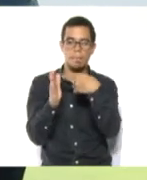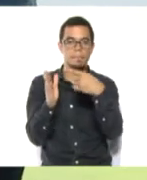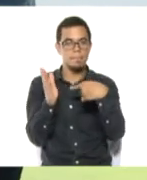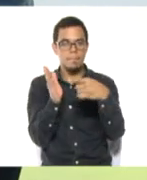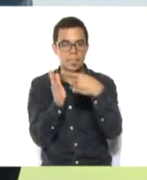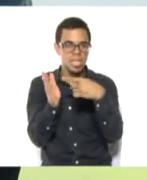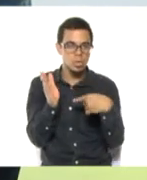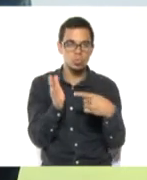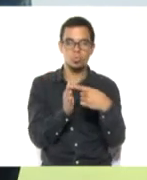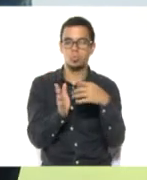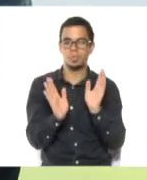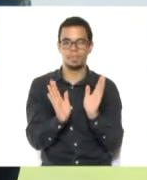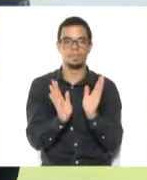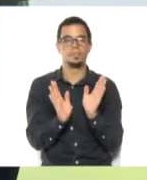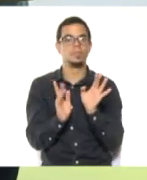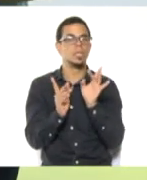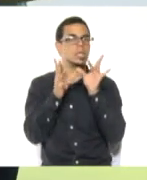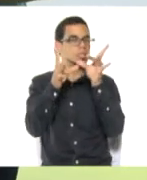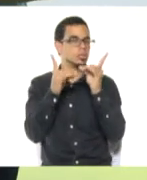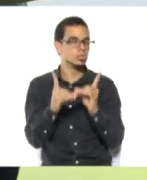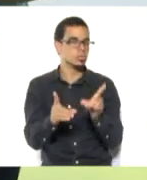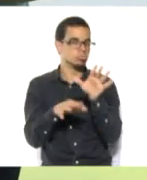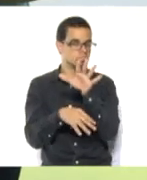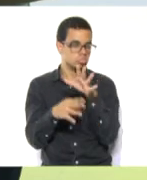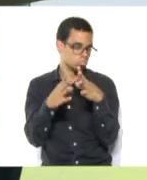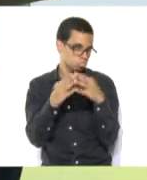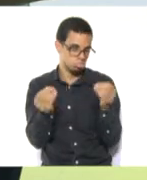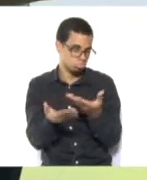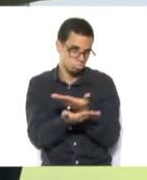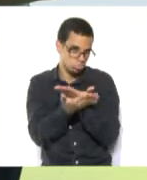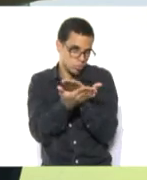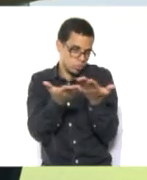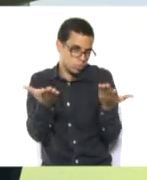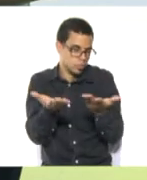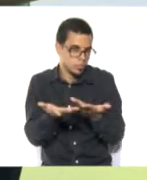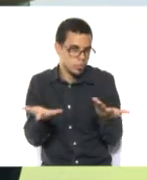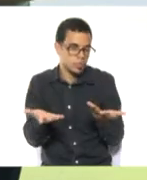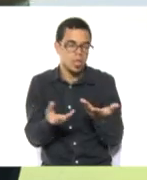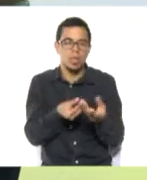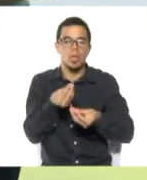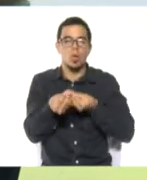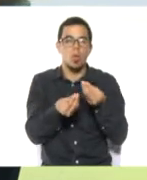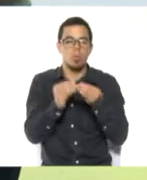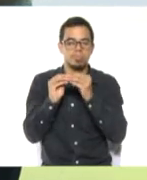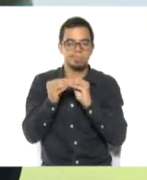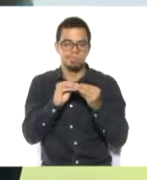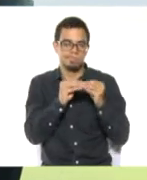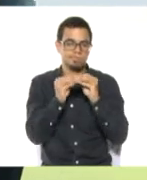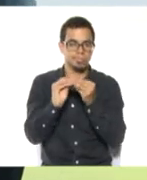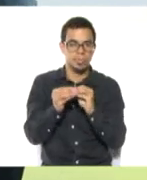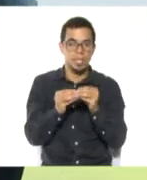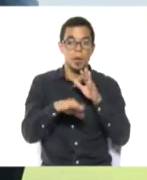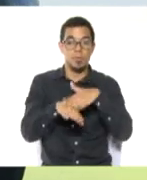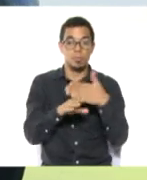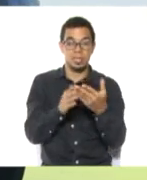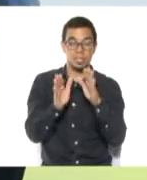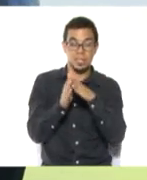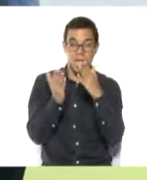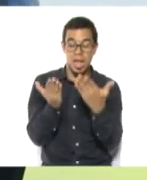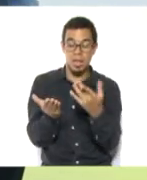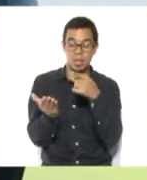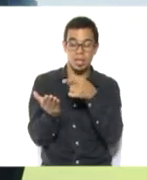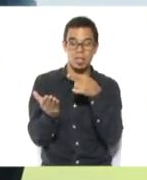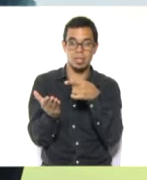la familia de cómo lo pueden elaborar. Y precisamente como estas tarjetas navideñas son para intercambiar con otras personas, con otros